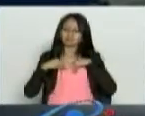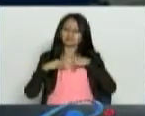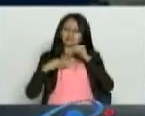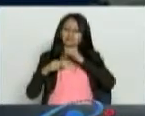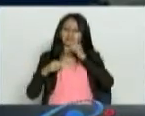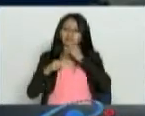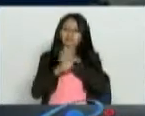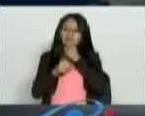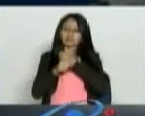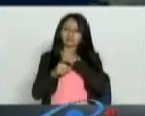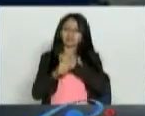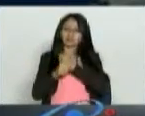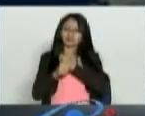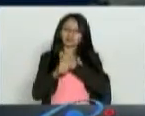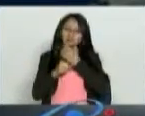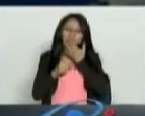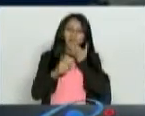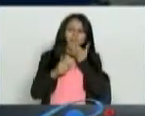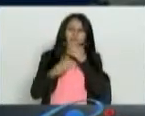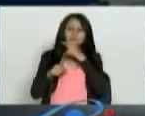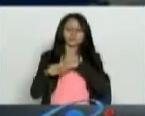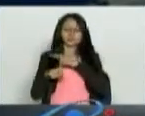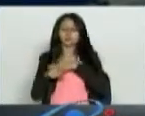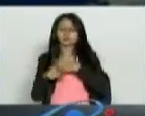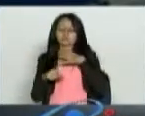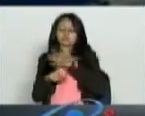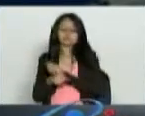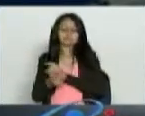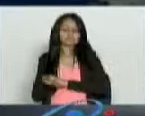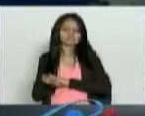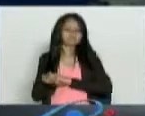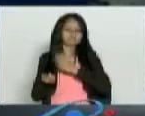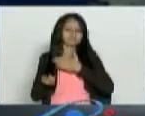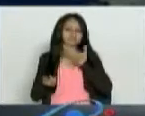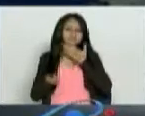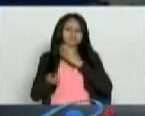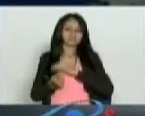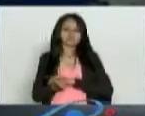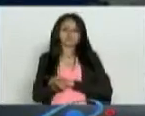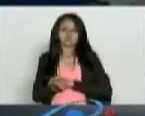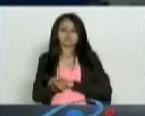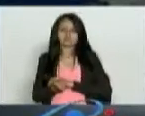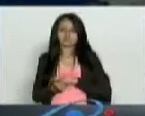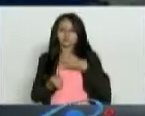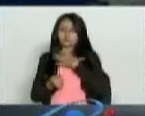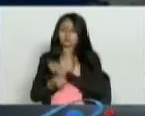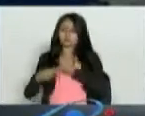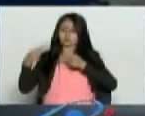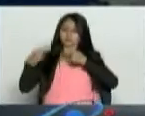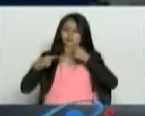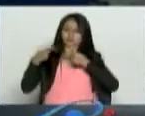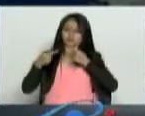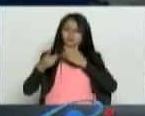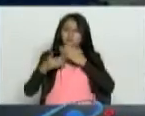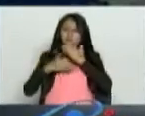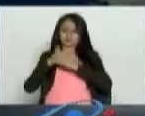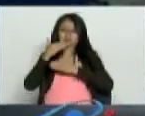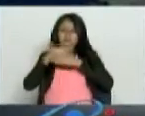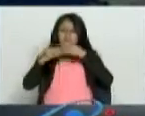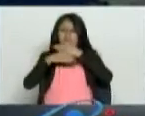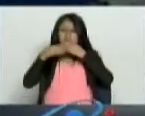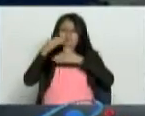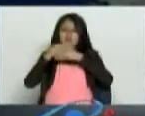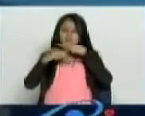entiendo el problema, es muy común. Así somos las personas. Apenas tenemos un pequeño altercado y levantamos muros y